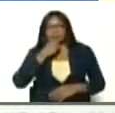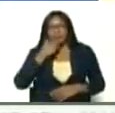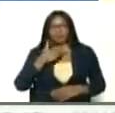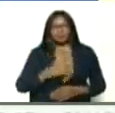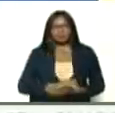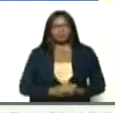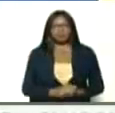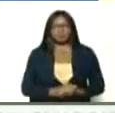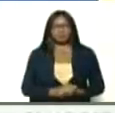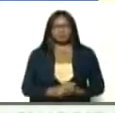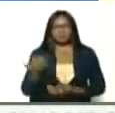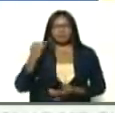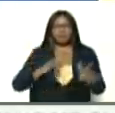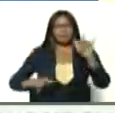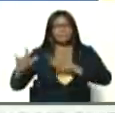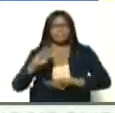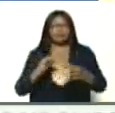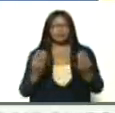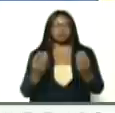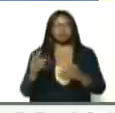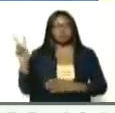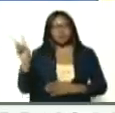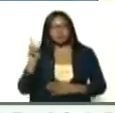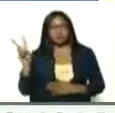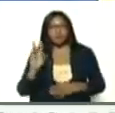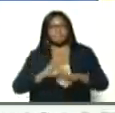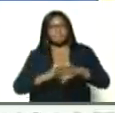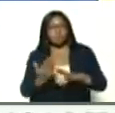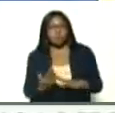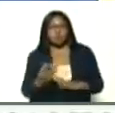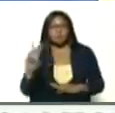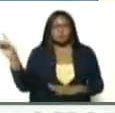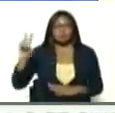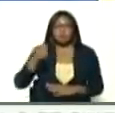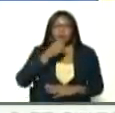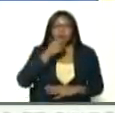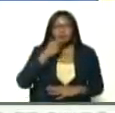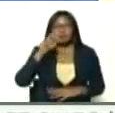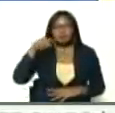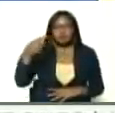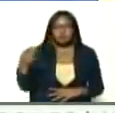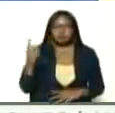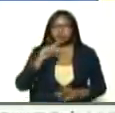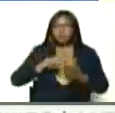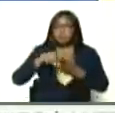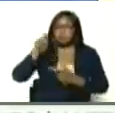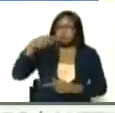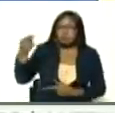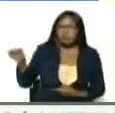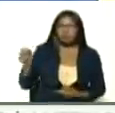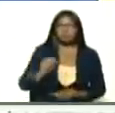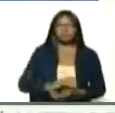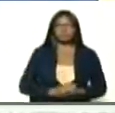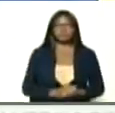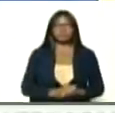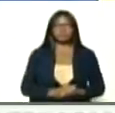hay que amar a Venezuela, hay por lo hermoso que es, verdad, Silvia, aquí está Silvia,